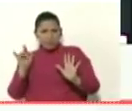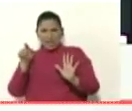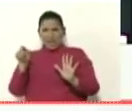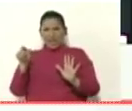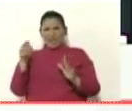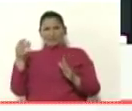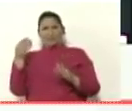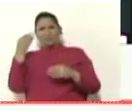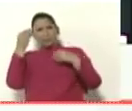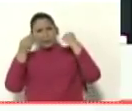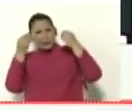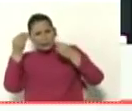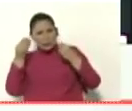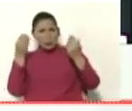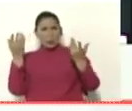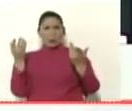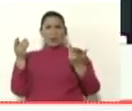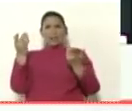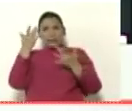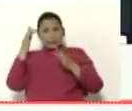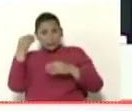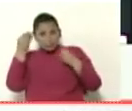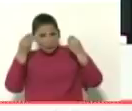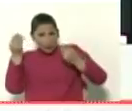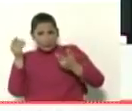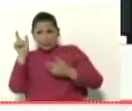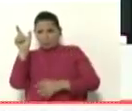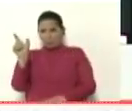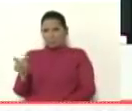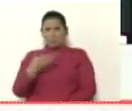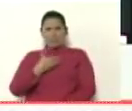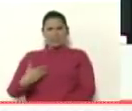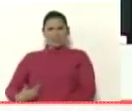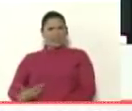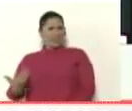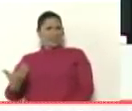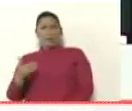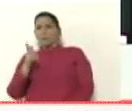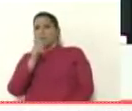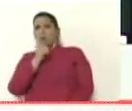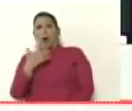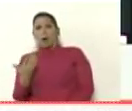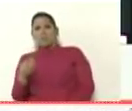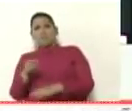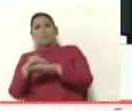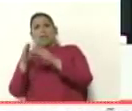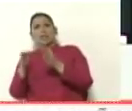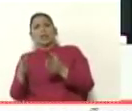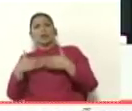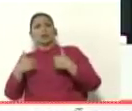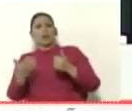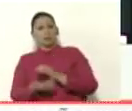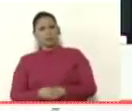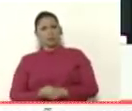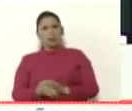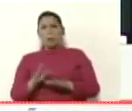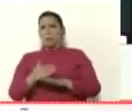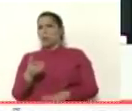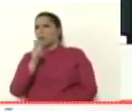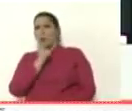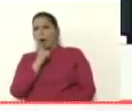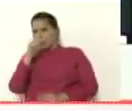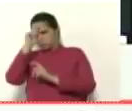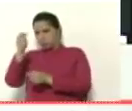se cree presidente interior de Venezuela? ¿Por qué será que no ha nombrado ministro de salud? ¿Por qué será que no ha nombrado